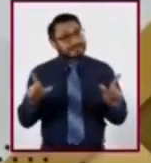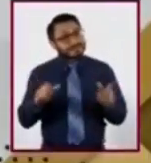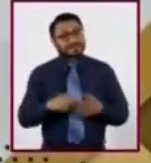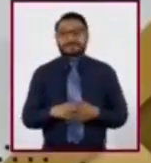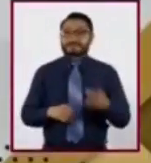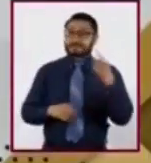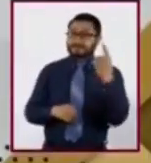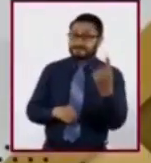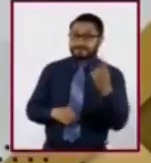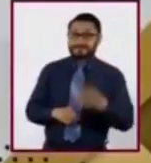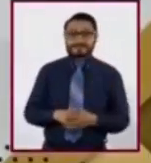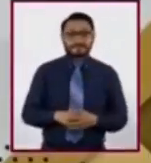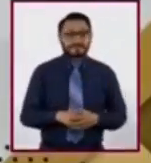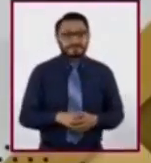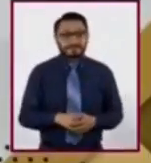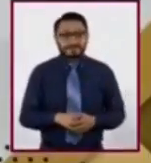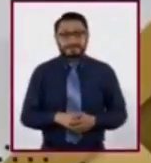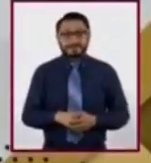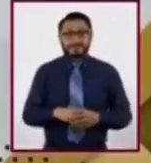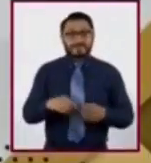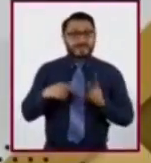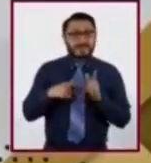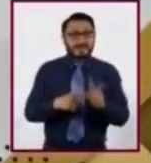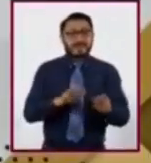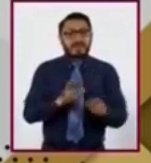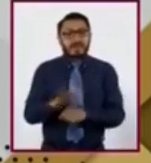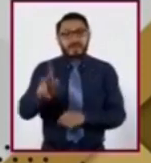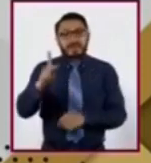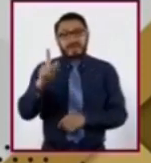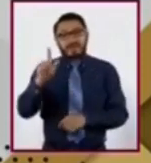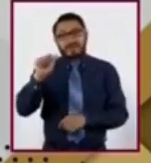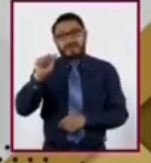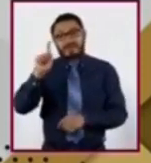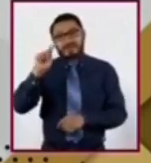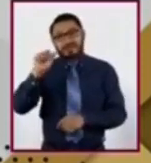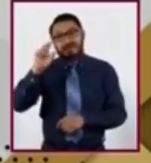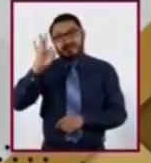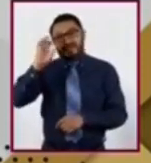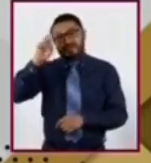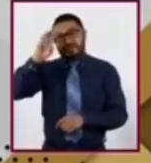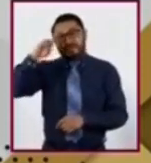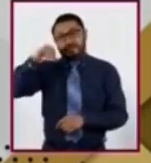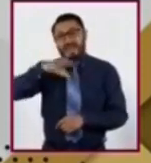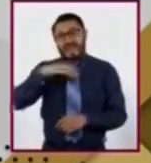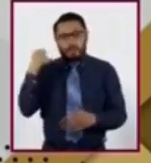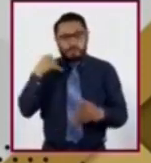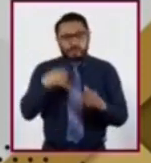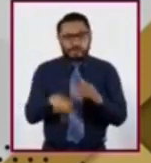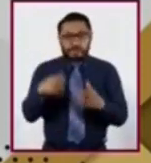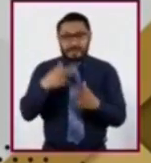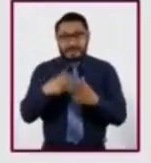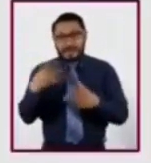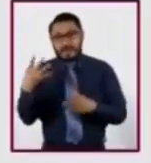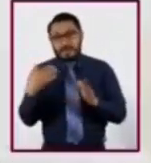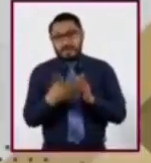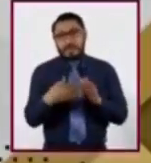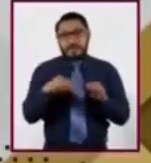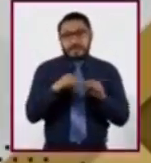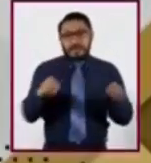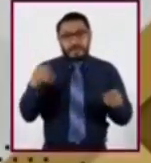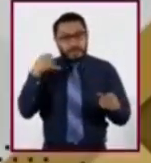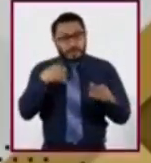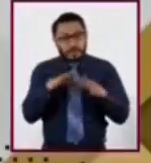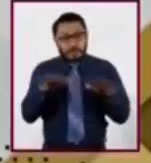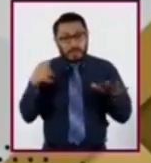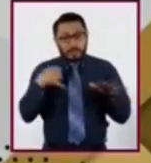Uno. Es la continuación de la plataforma y tiene una súbita profundidad que puede alcanzar hasta 4,000 metros por debajo del